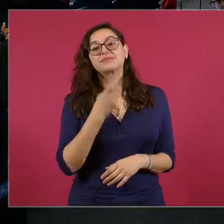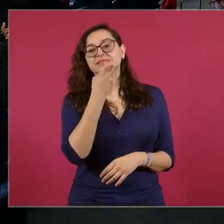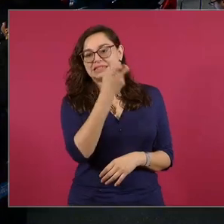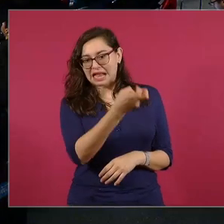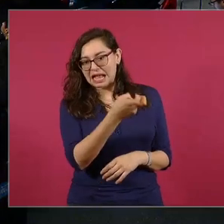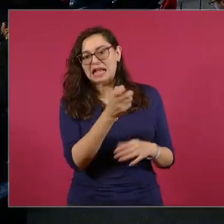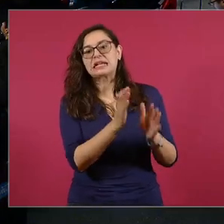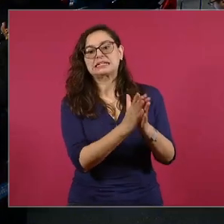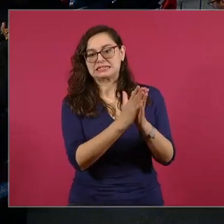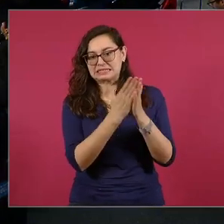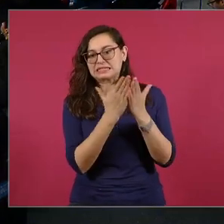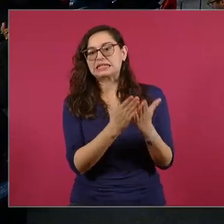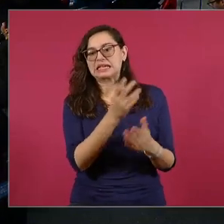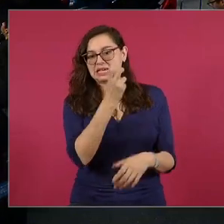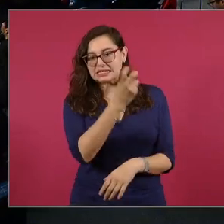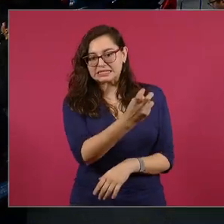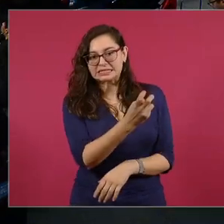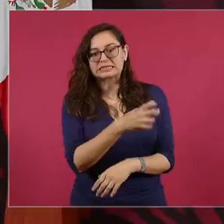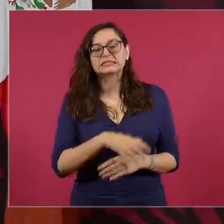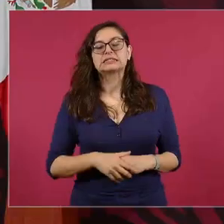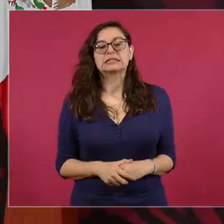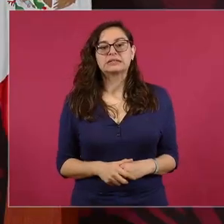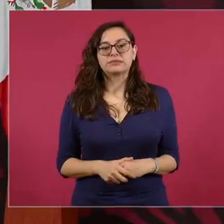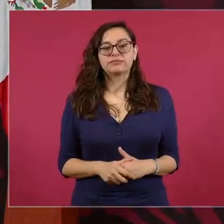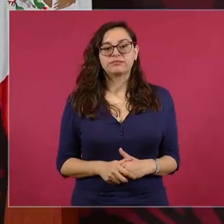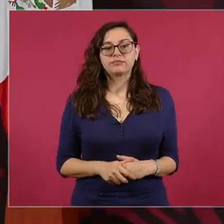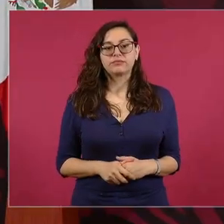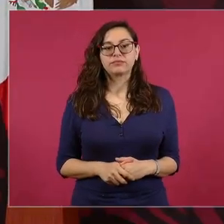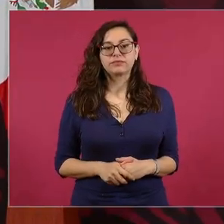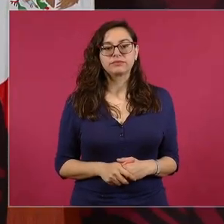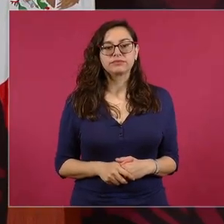en la humanidad.